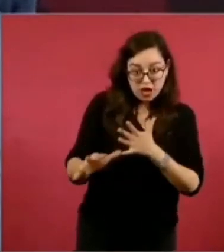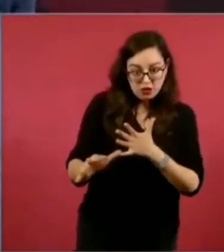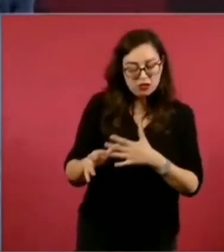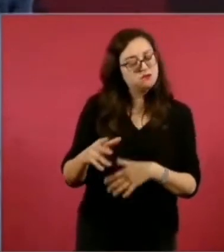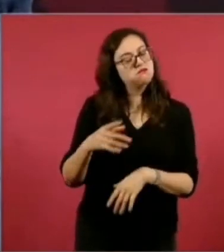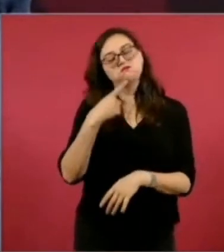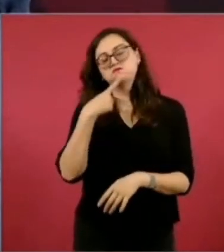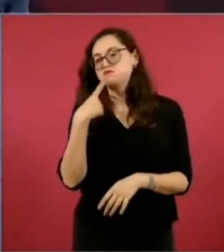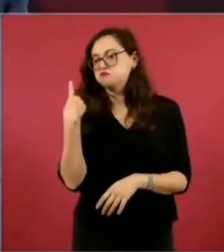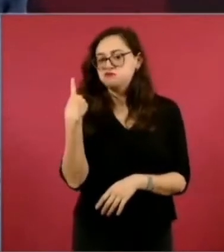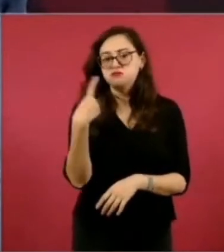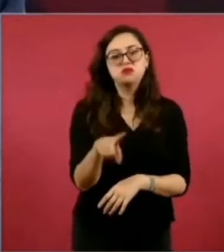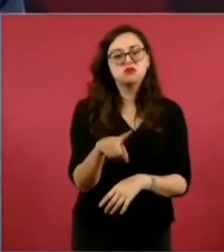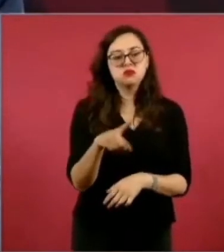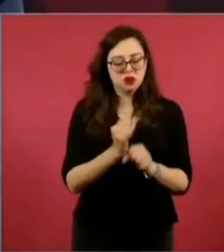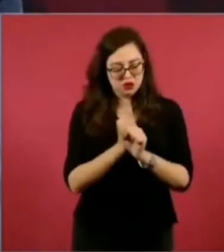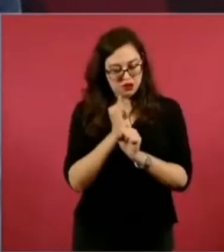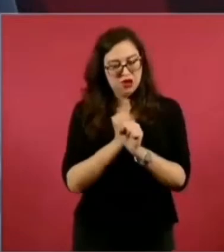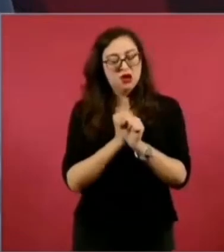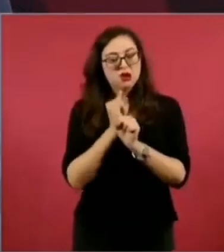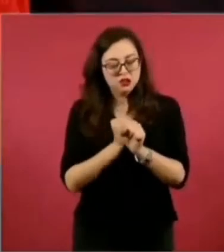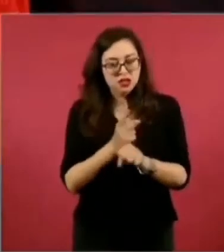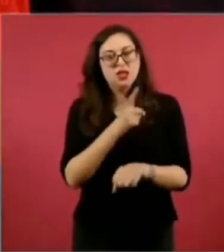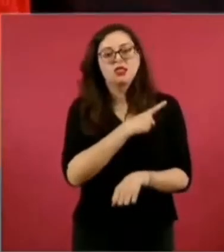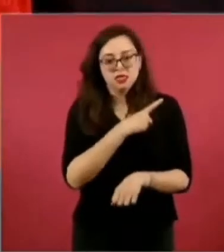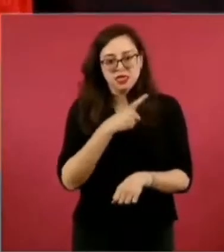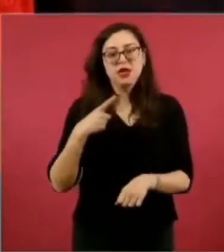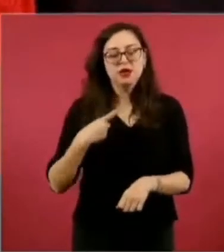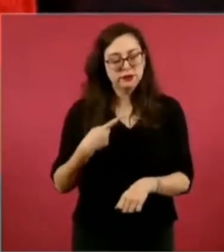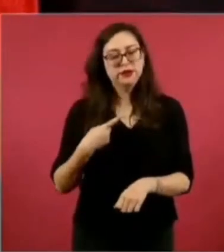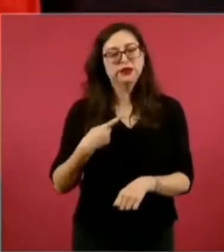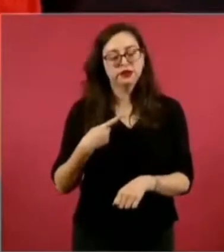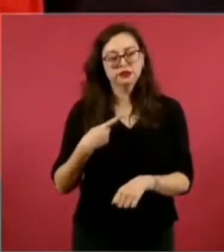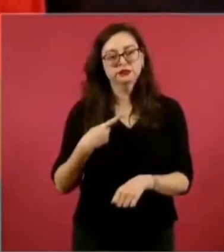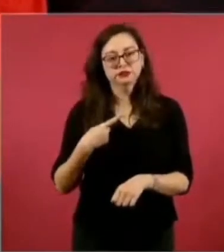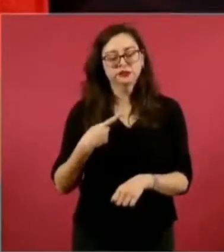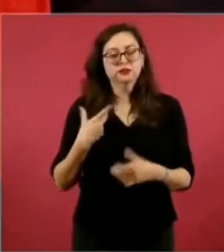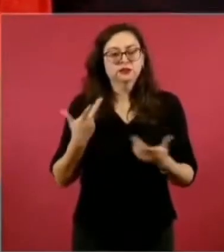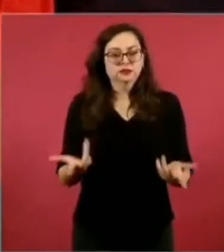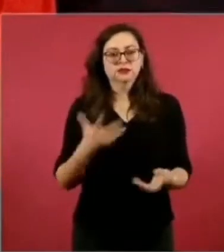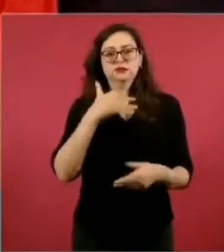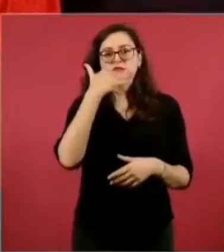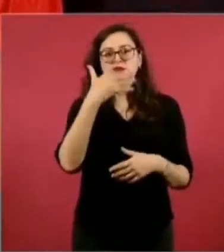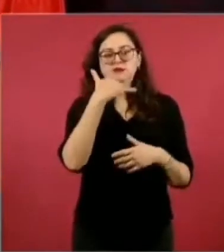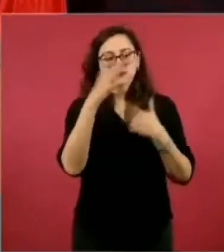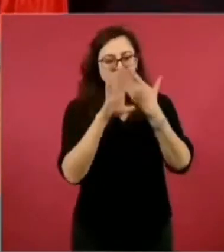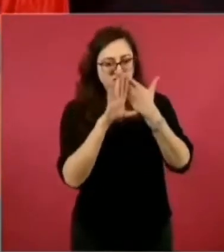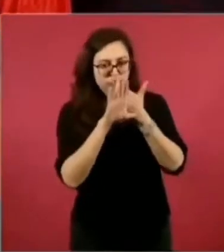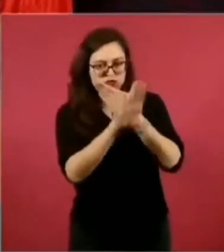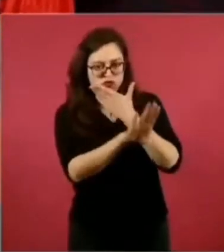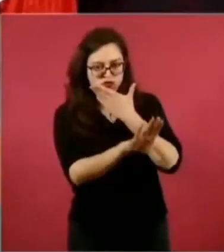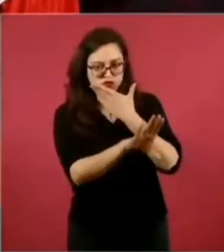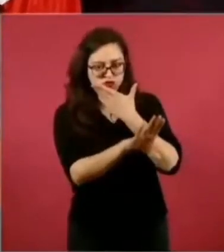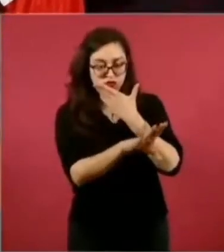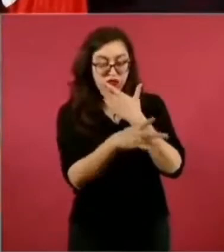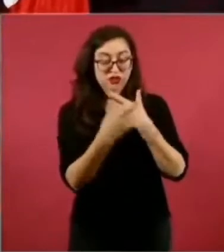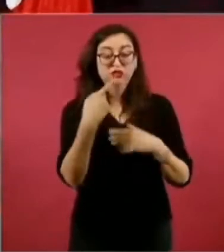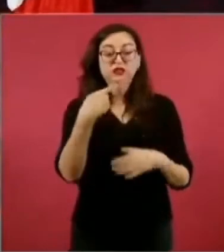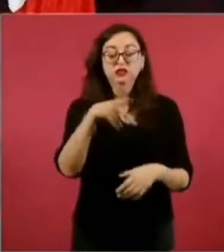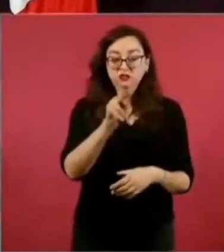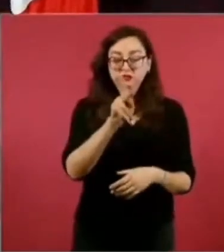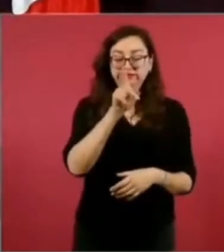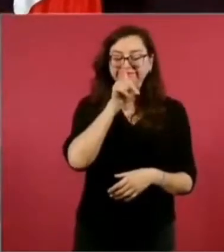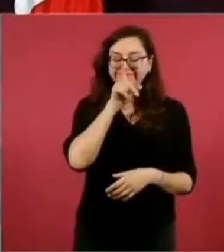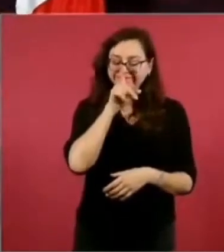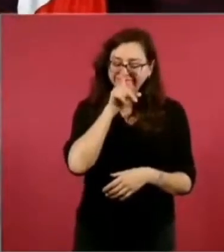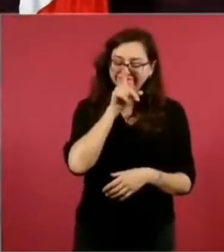eso es parte del combate a la corrupción. Nada más que ahí quiero,